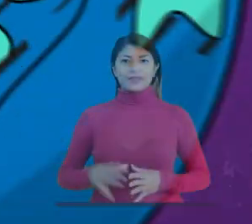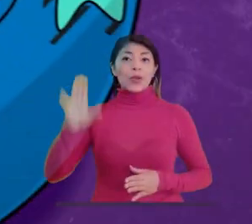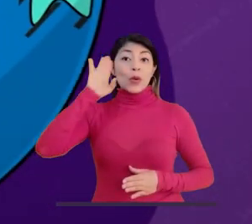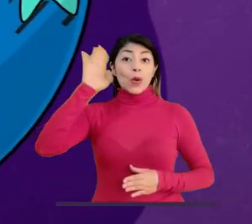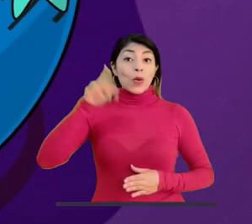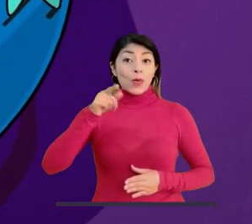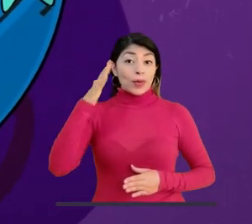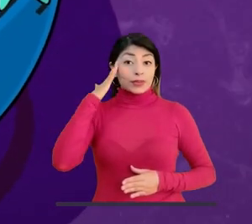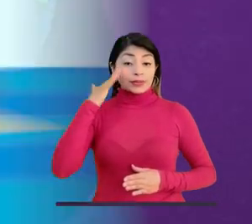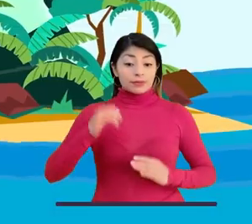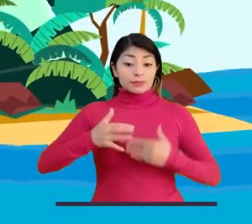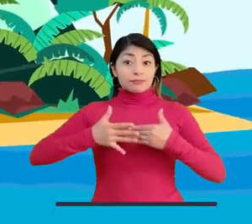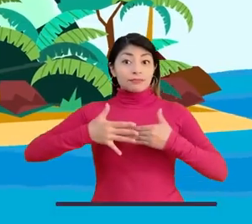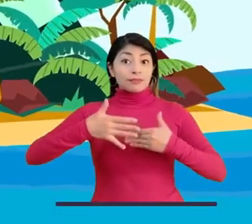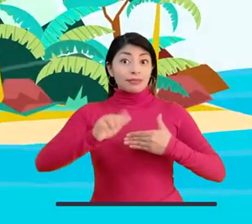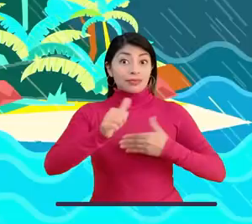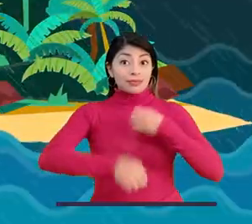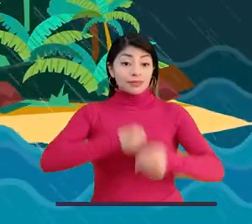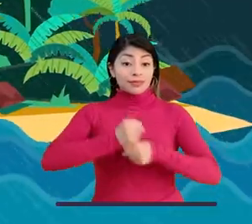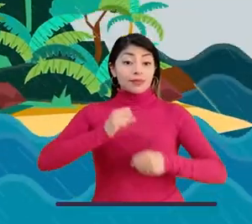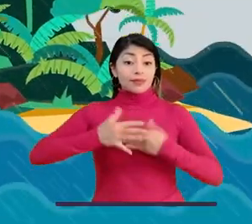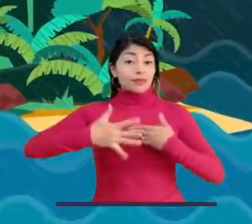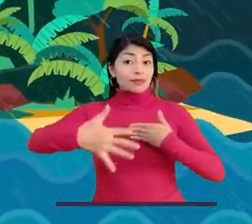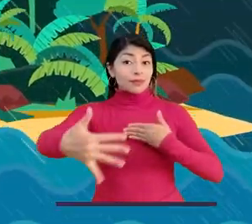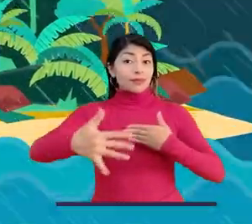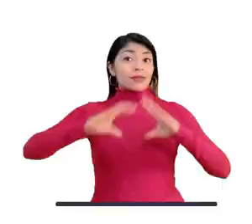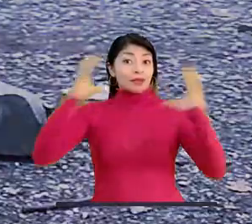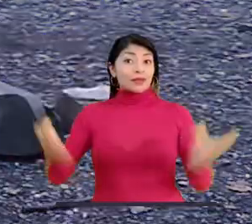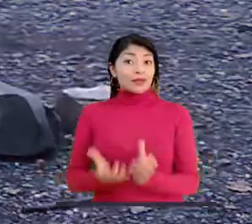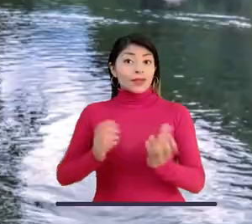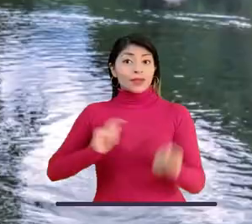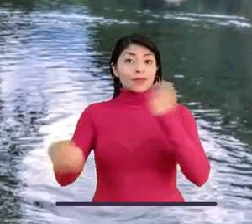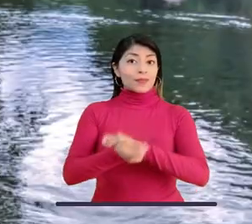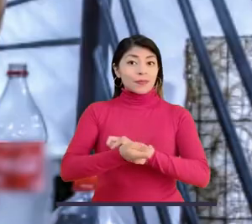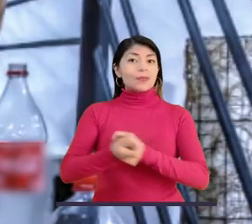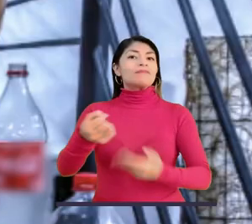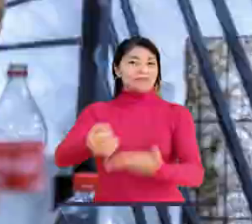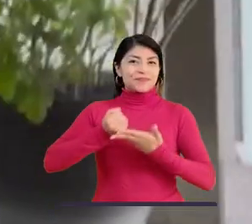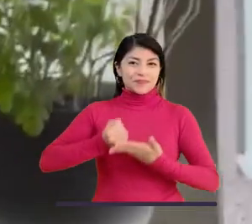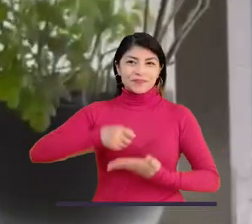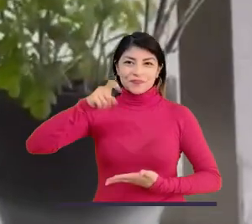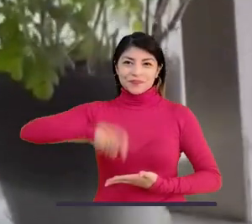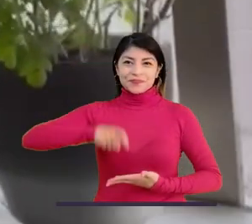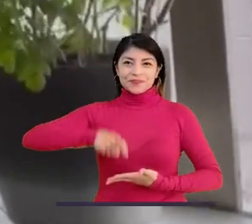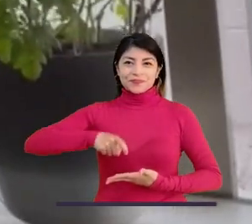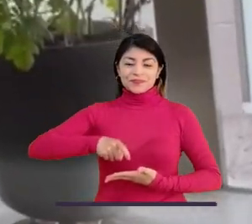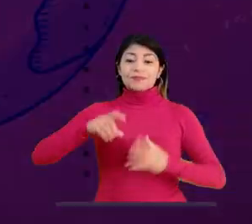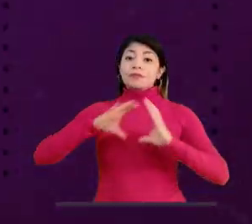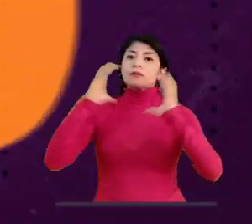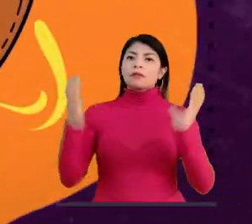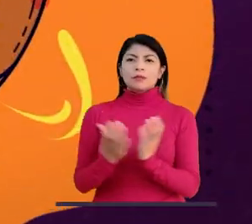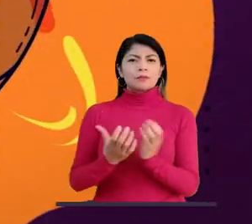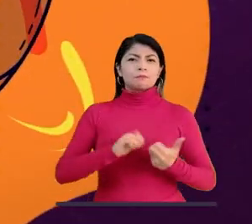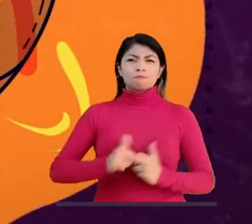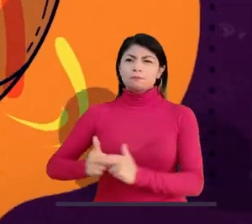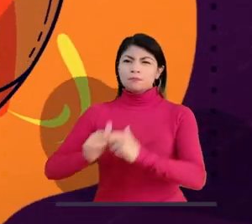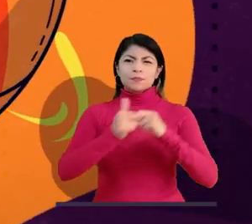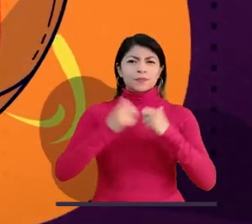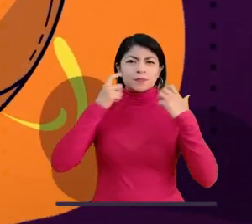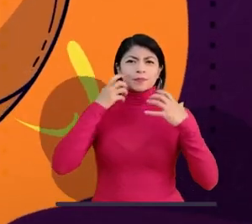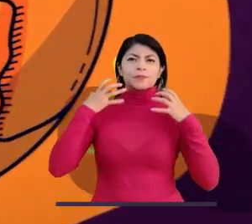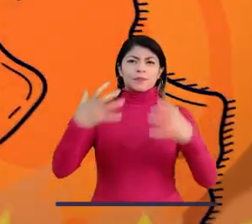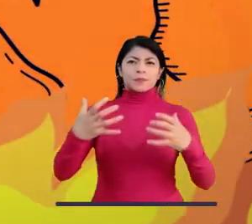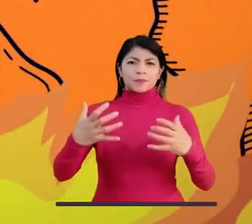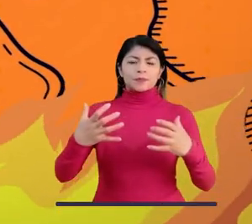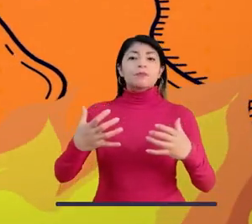Hola, ¿sabías que tan solo tenemos 10 años para cambiar el mundo? Y para eso necesitamos tu ayuda. El mundo tiene muchos